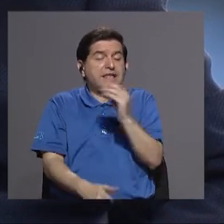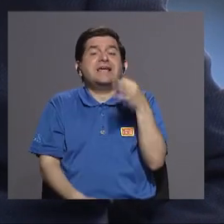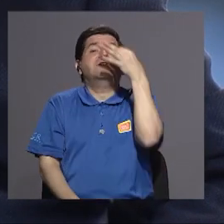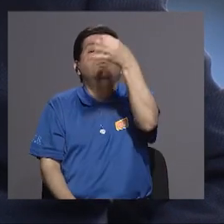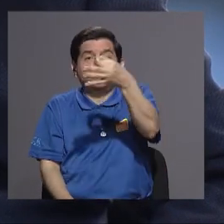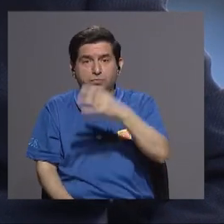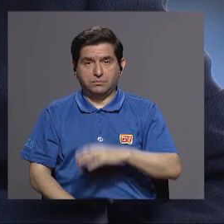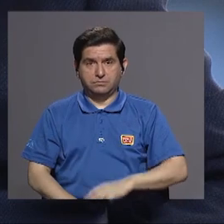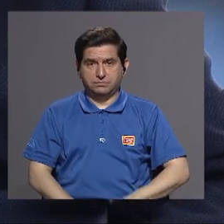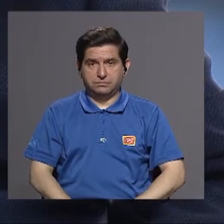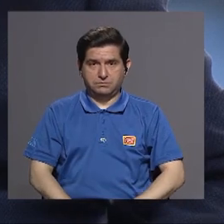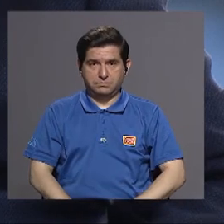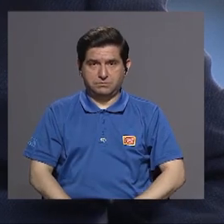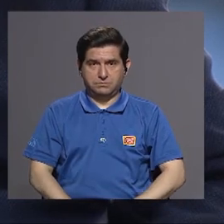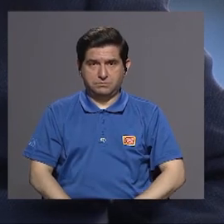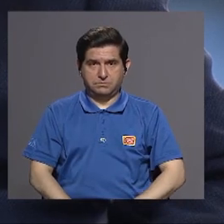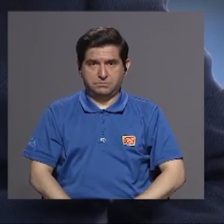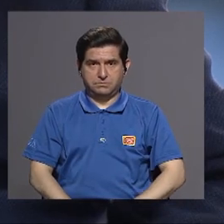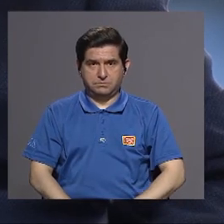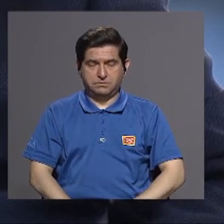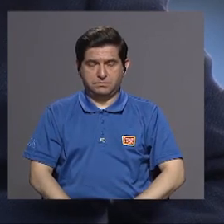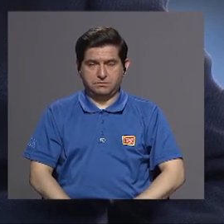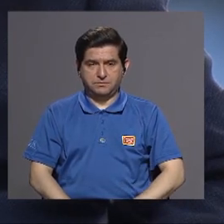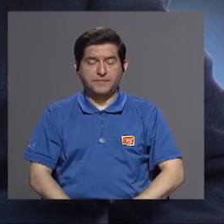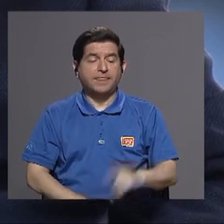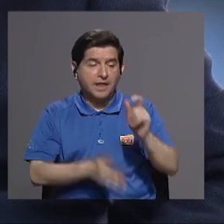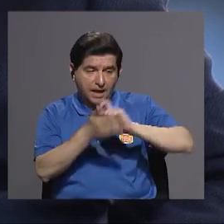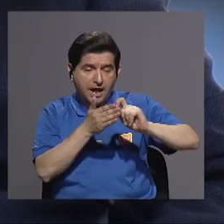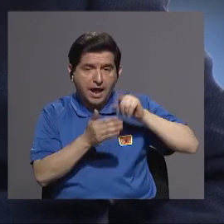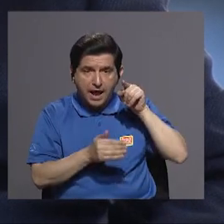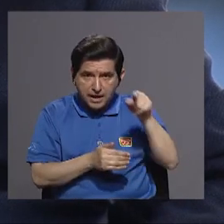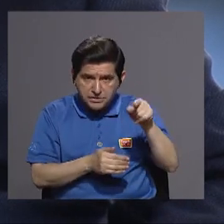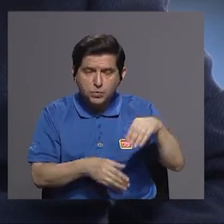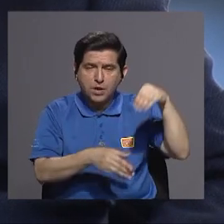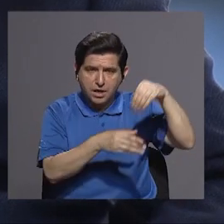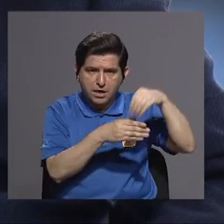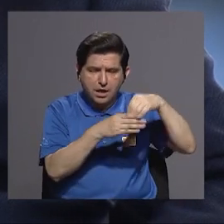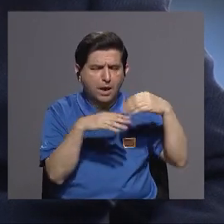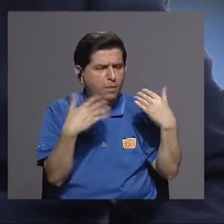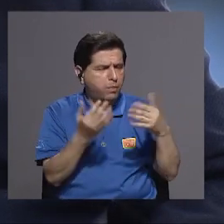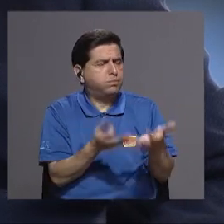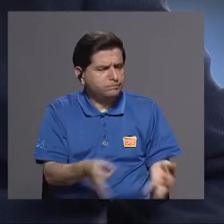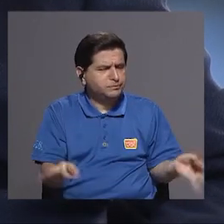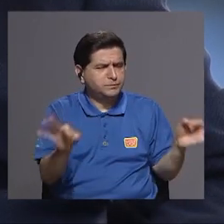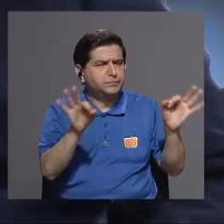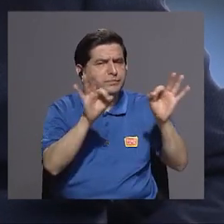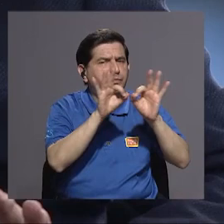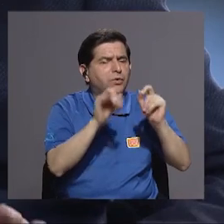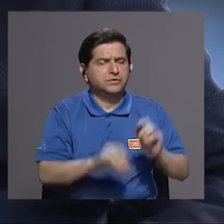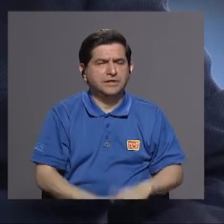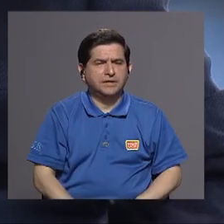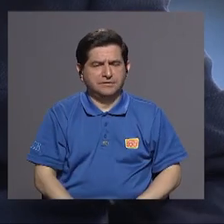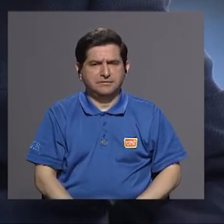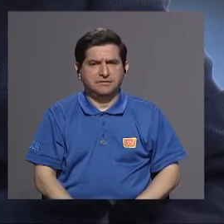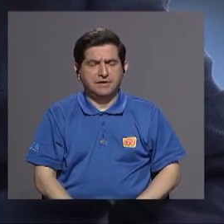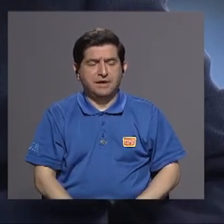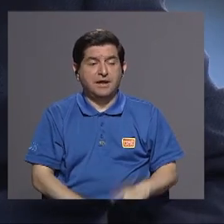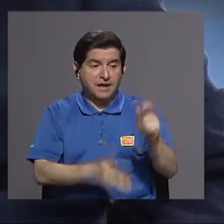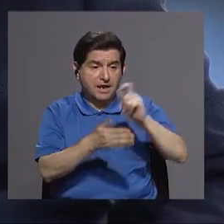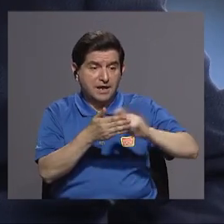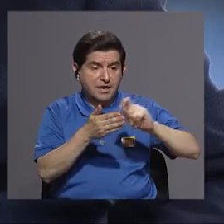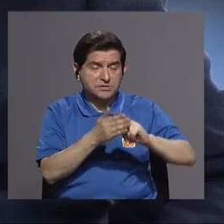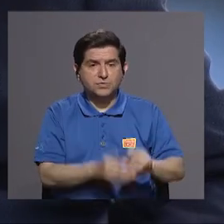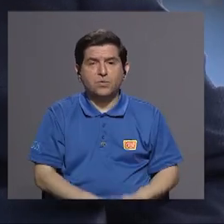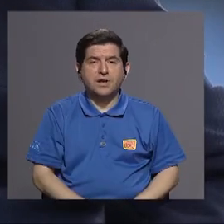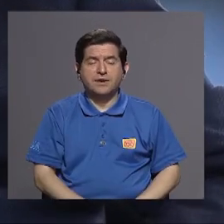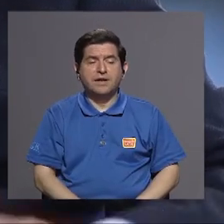entonces en general esta escuela hace aportes invaluables y por mucho en la escuela que ha